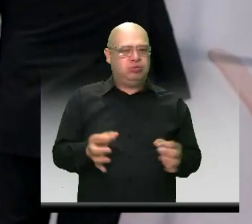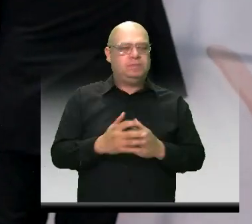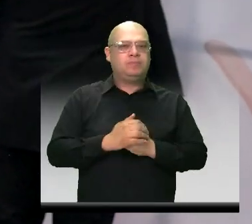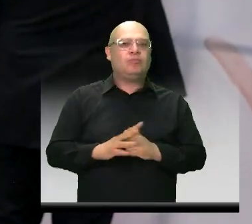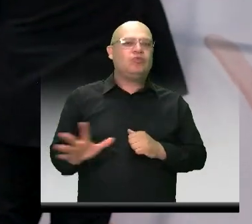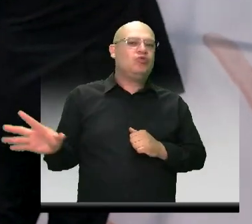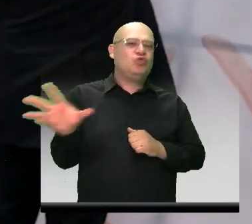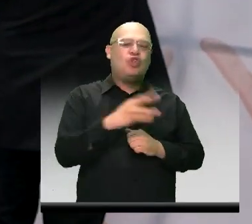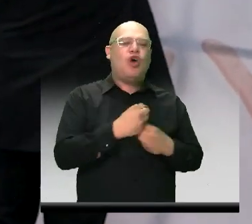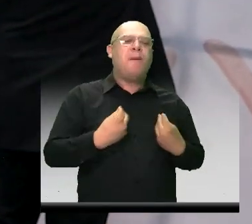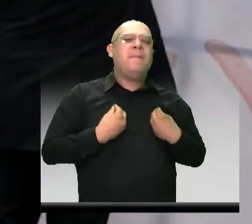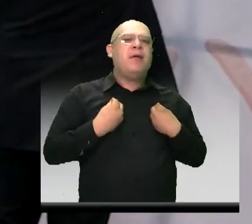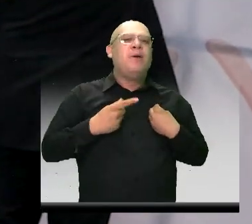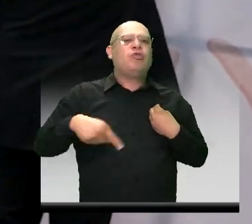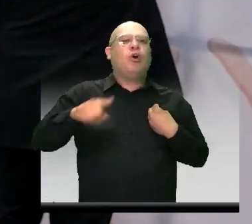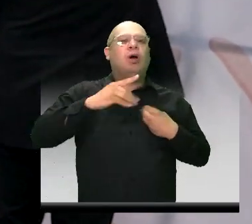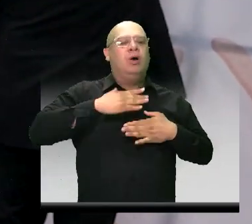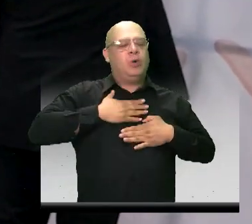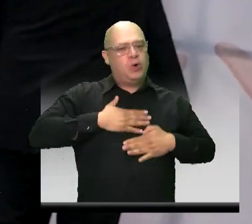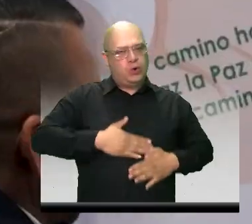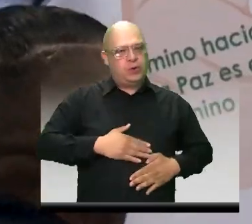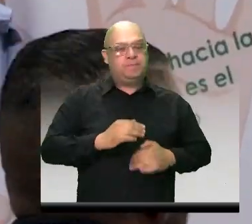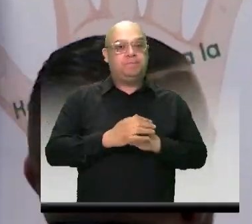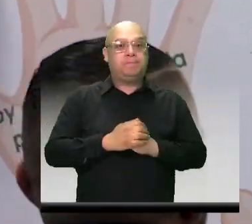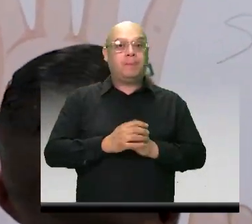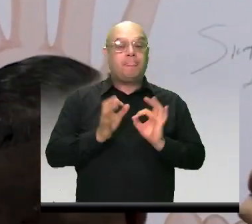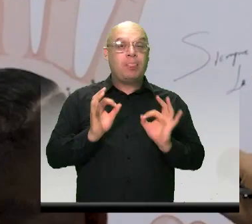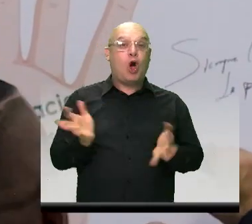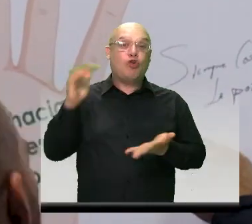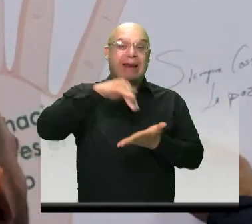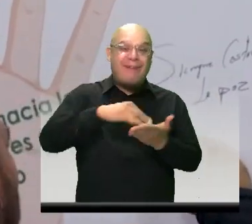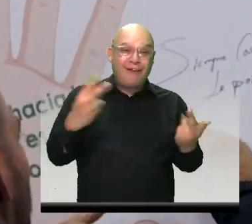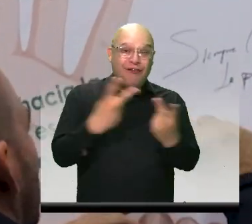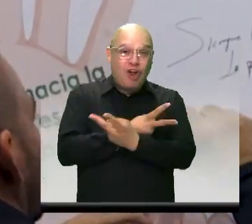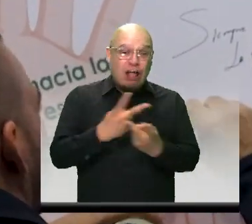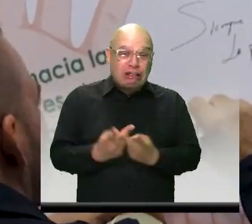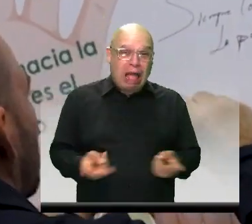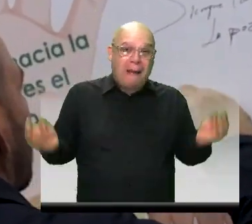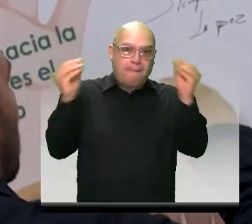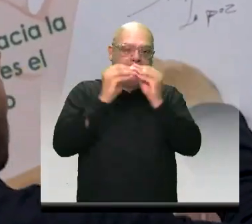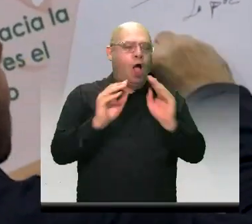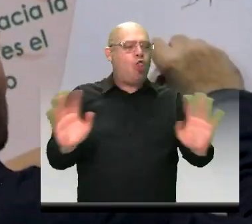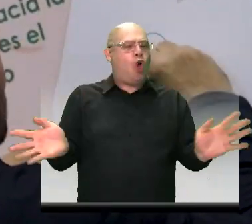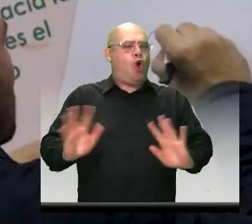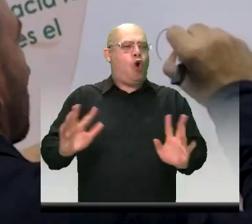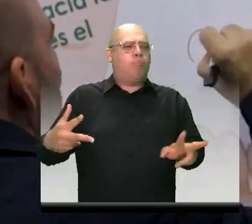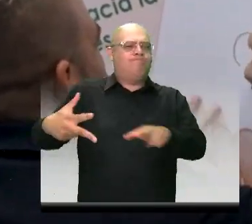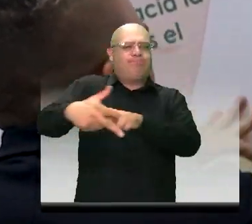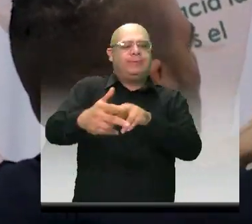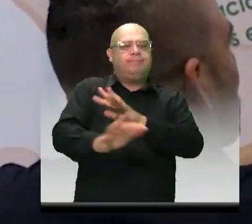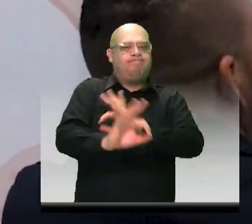vivir con tranquilidad y que las garantías de una repetición se cumplan en su totalidad.